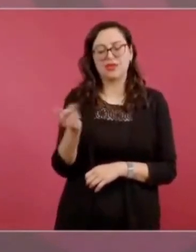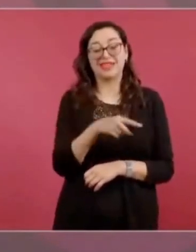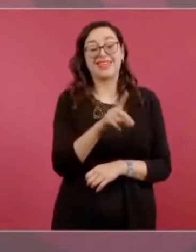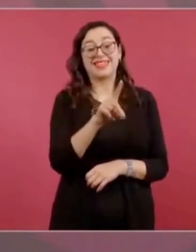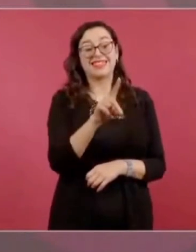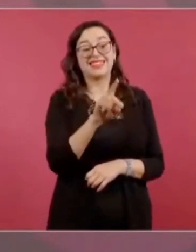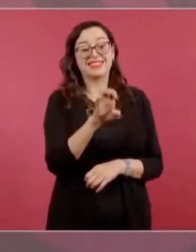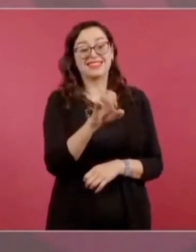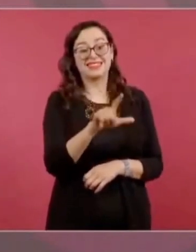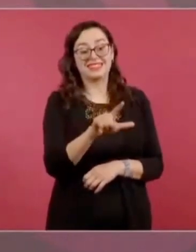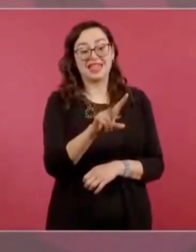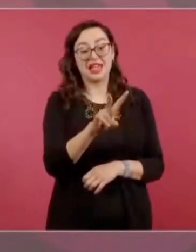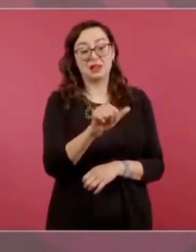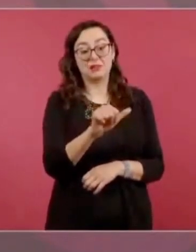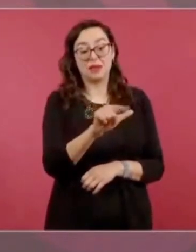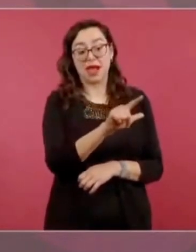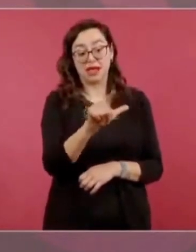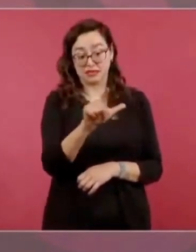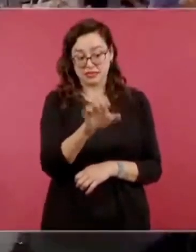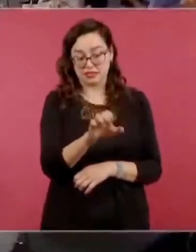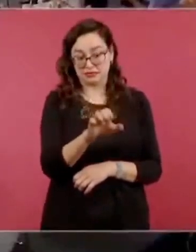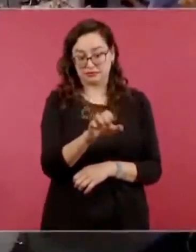a Jugos del Valle.